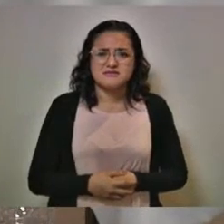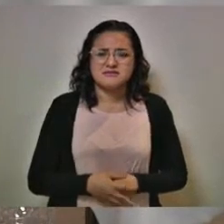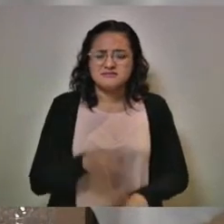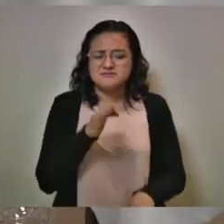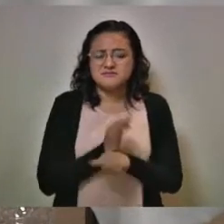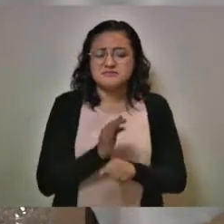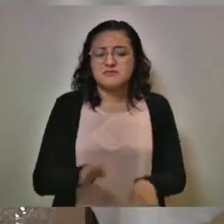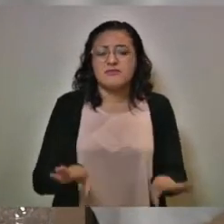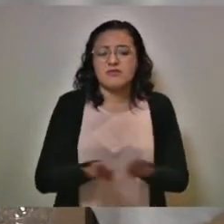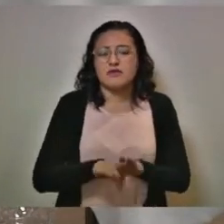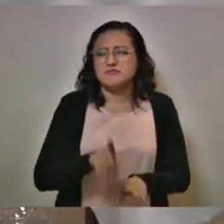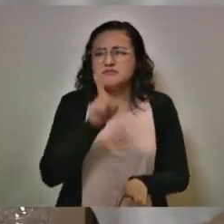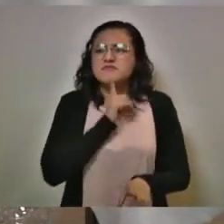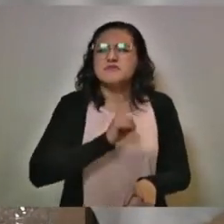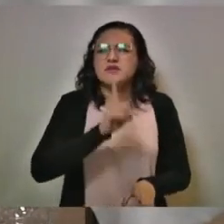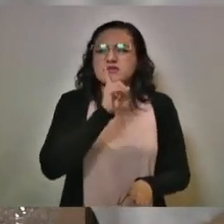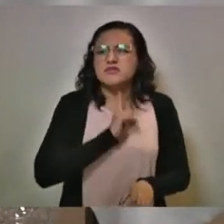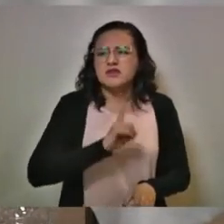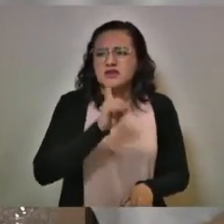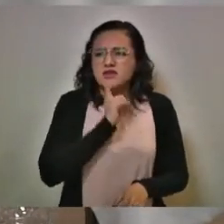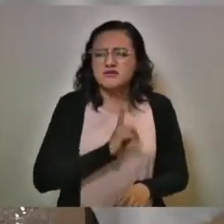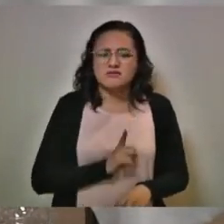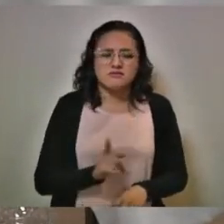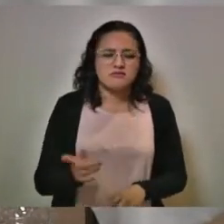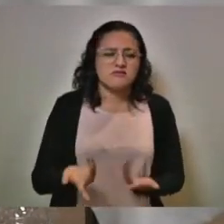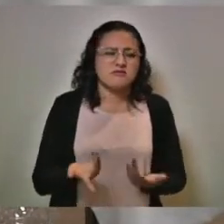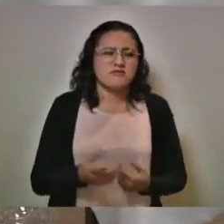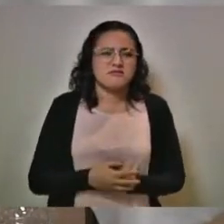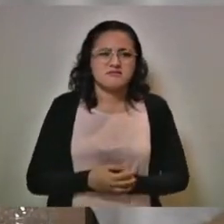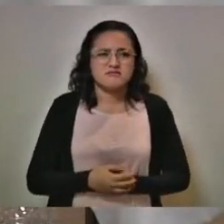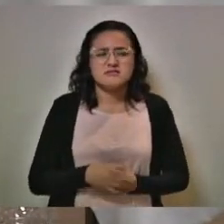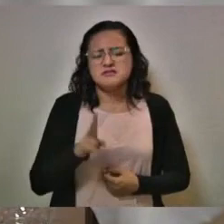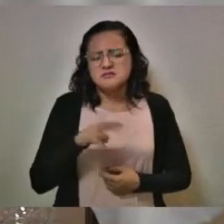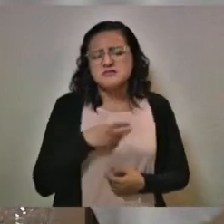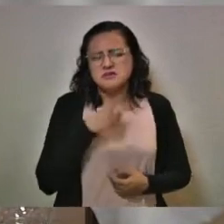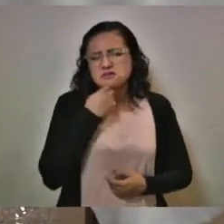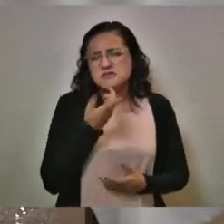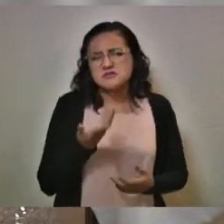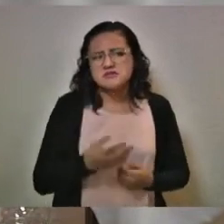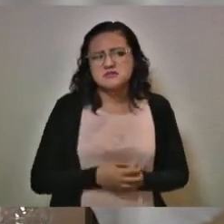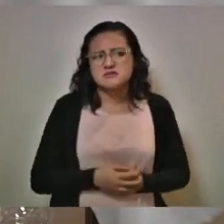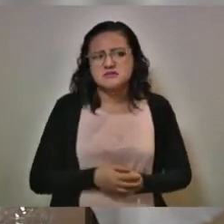Son conspiradores sin sentido. Es lo que voy a decir de eso.